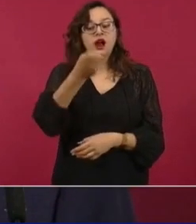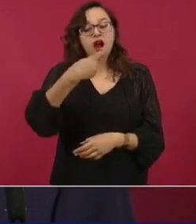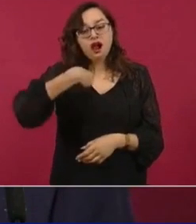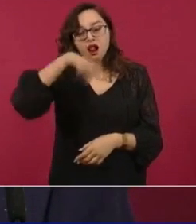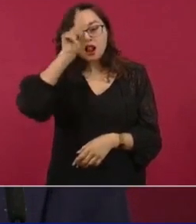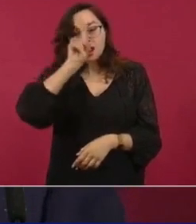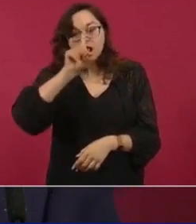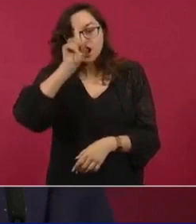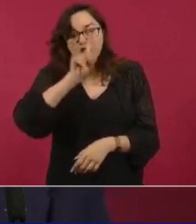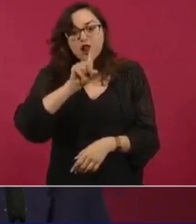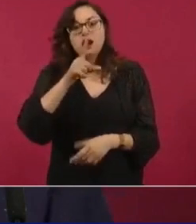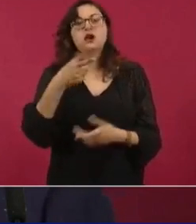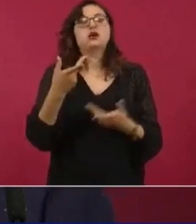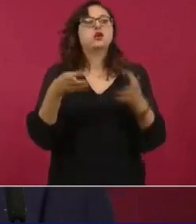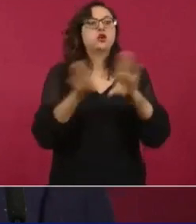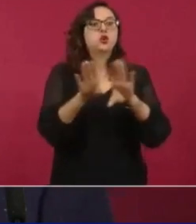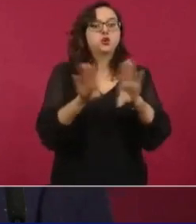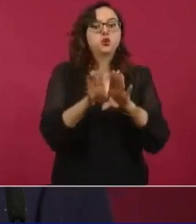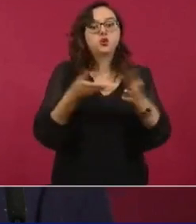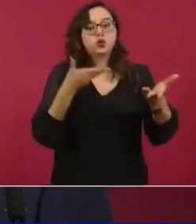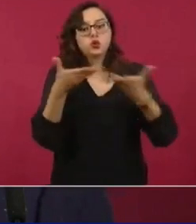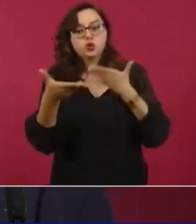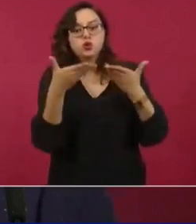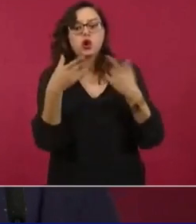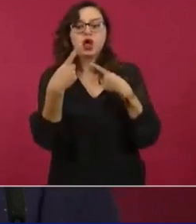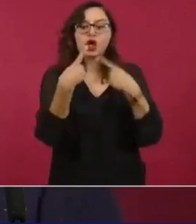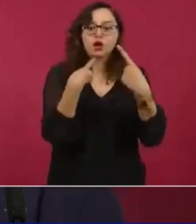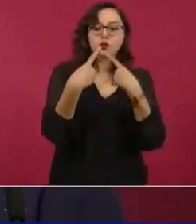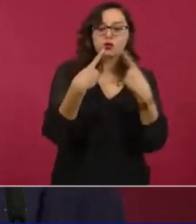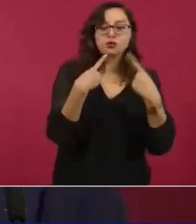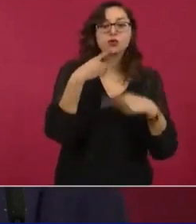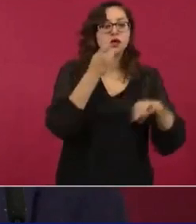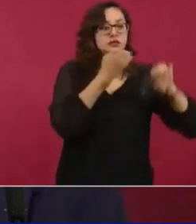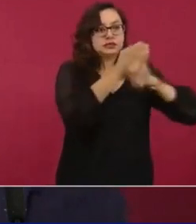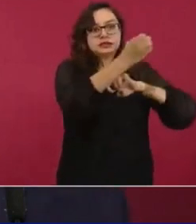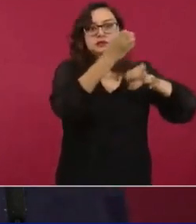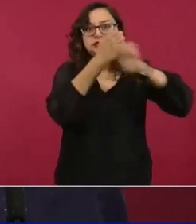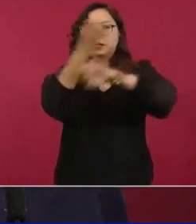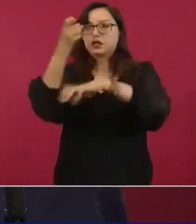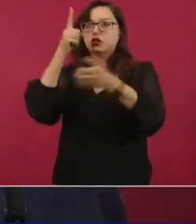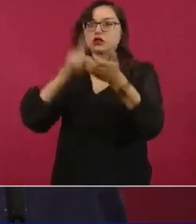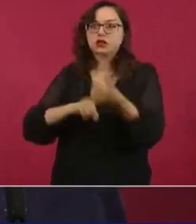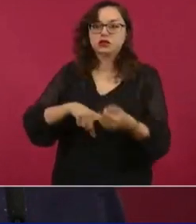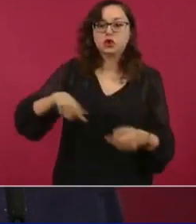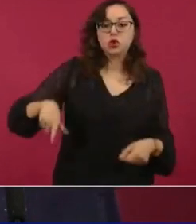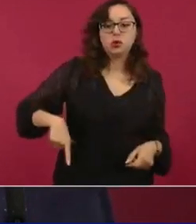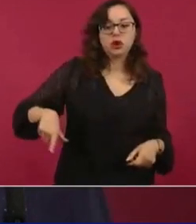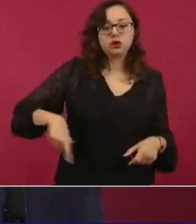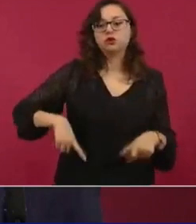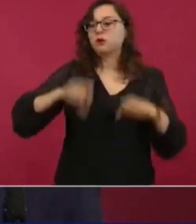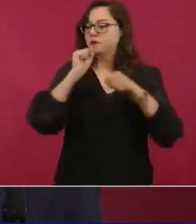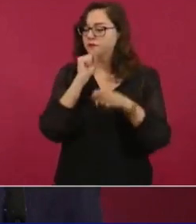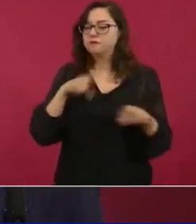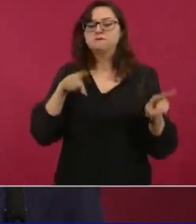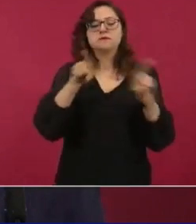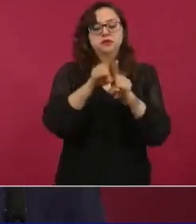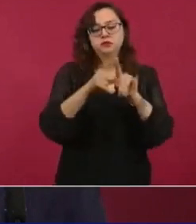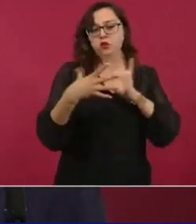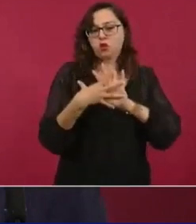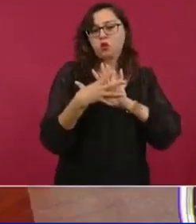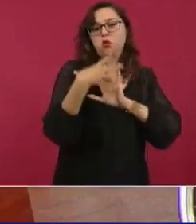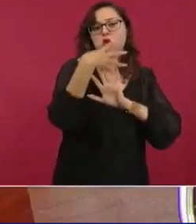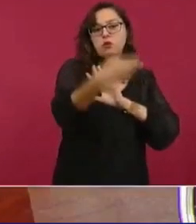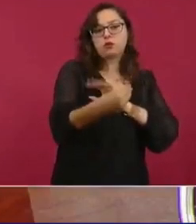que los gobiernos de los estados puedan llevar a cabo negociaciones,